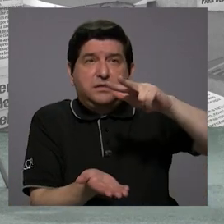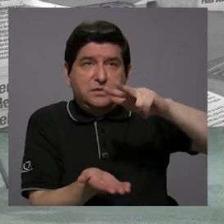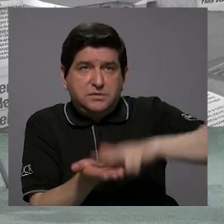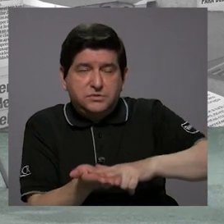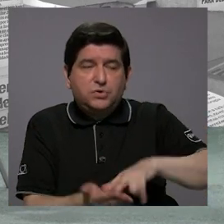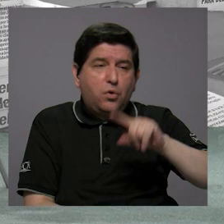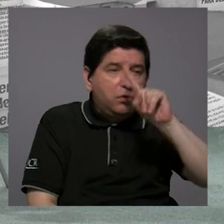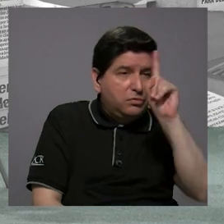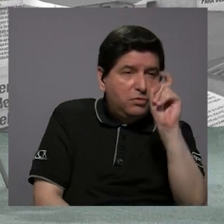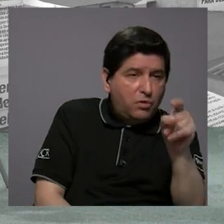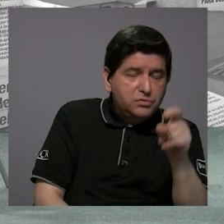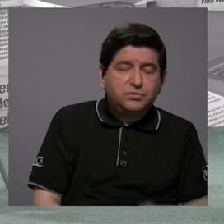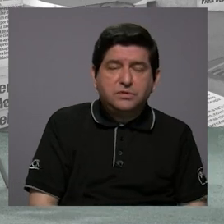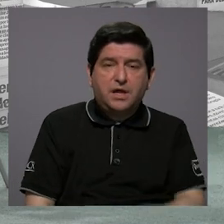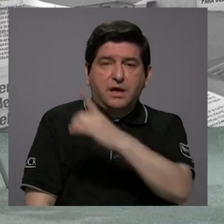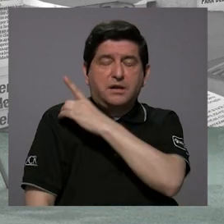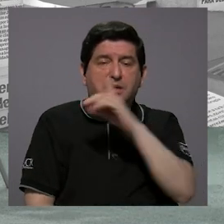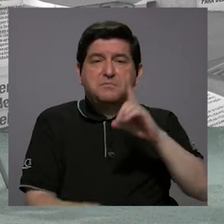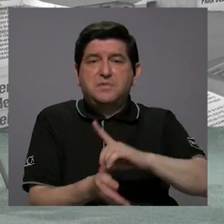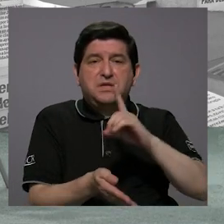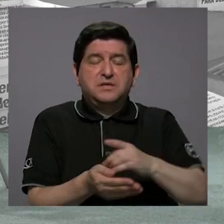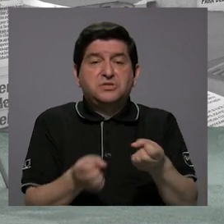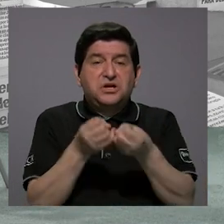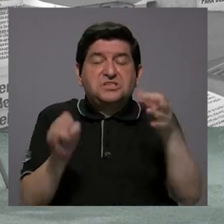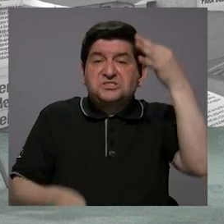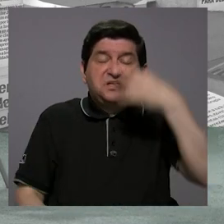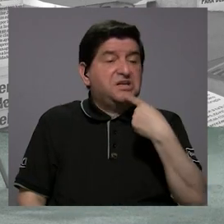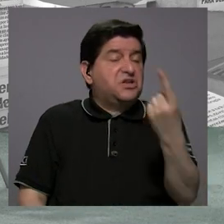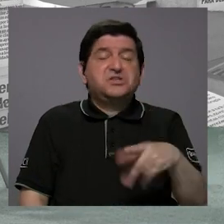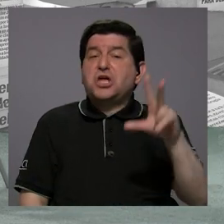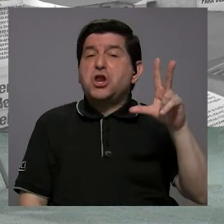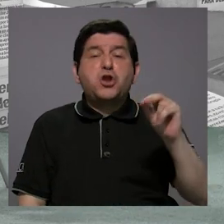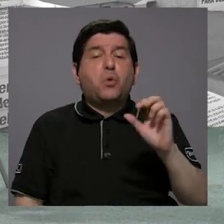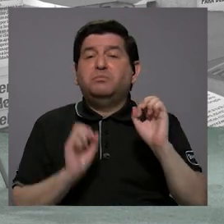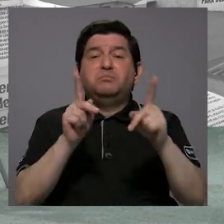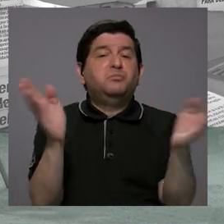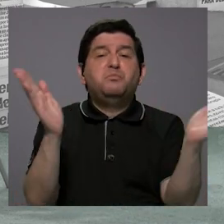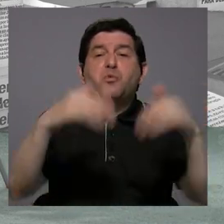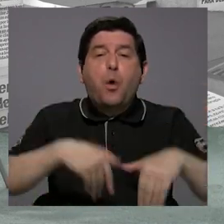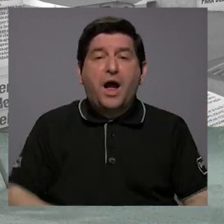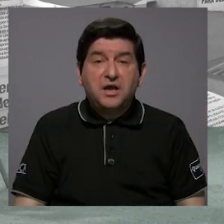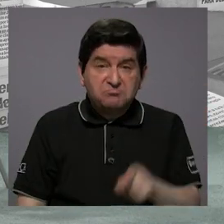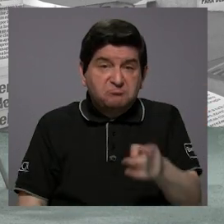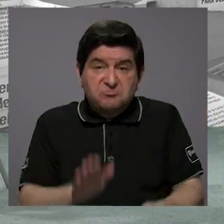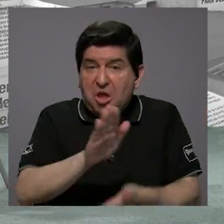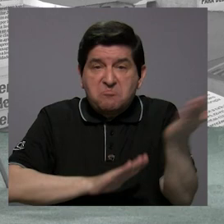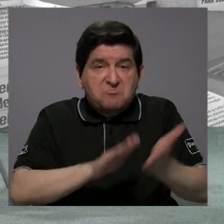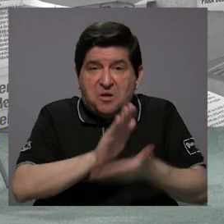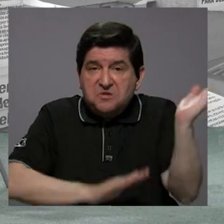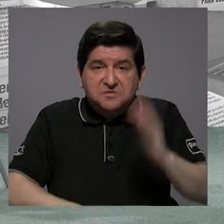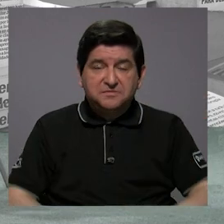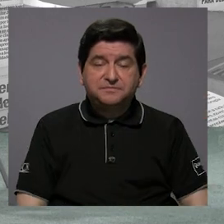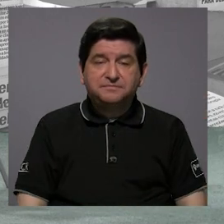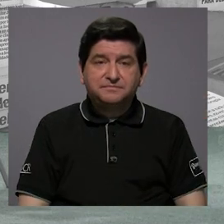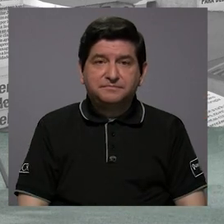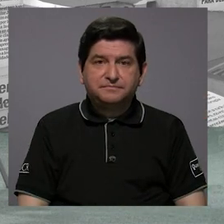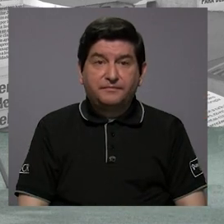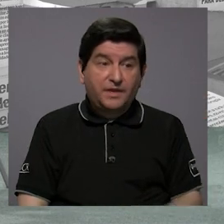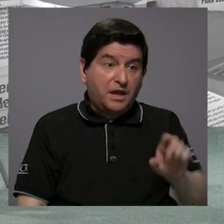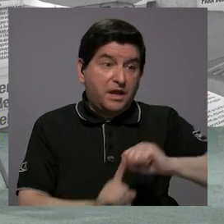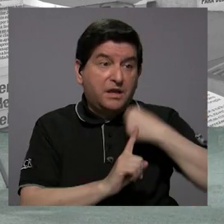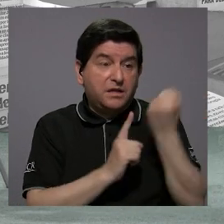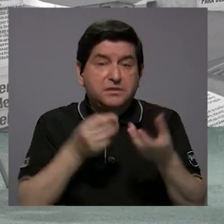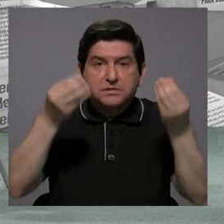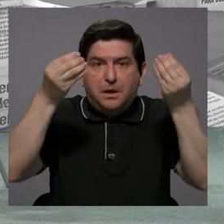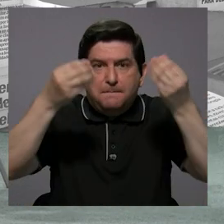consultar y a veces la dirección médica simplemente sin ningún criterio dice, no hay posibilidad, si quiere se va. Entonces, pues